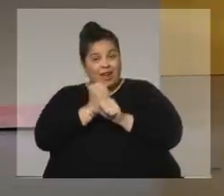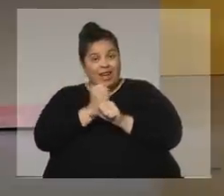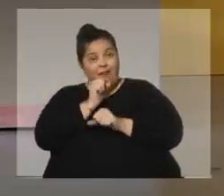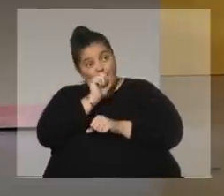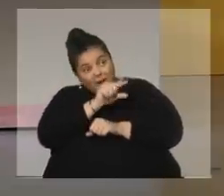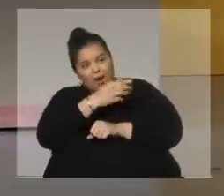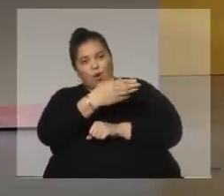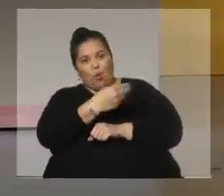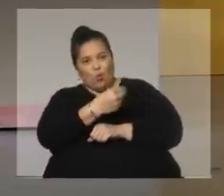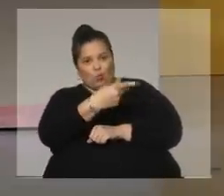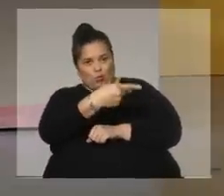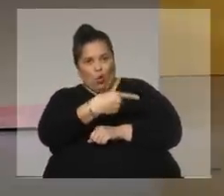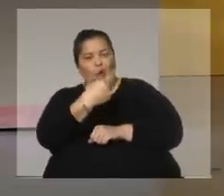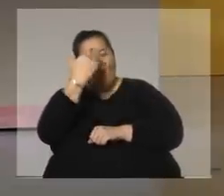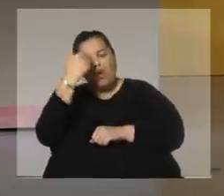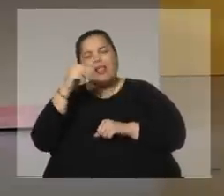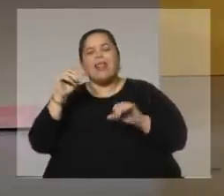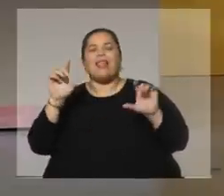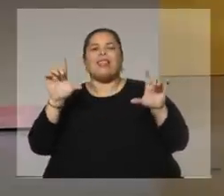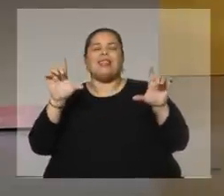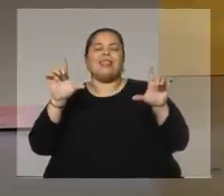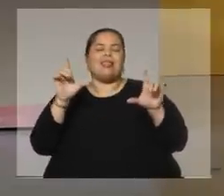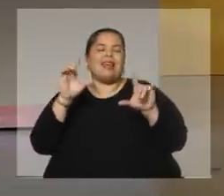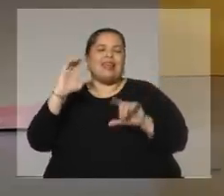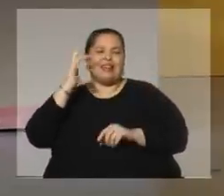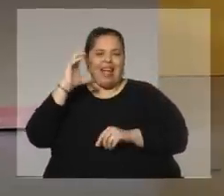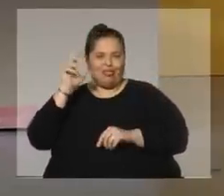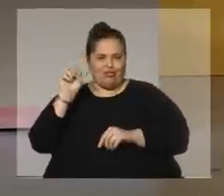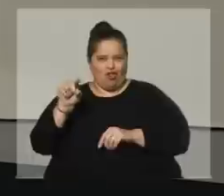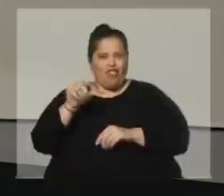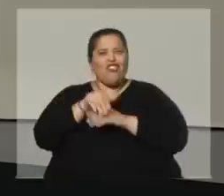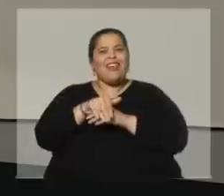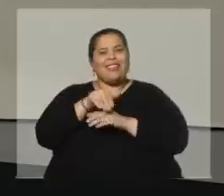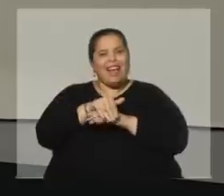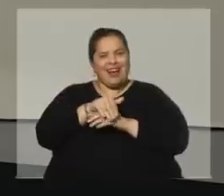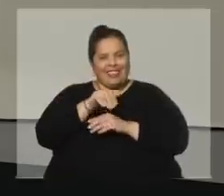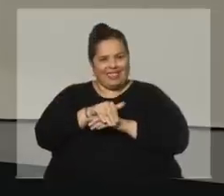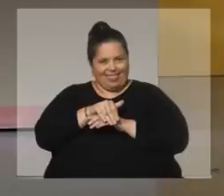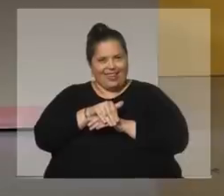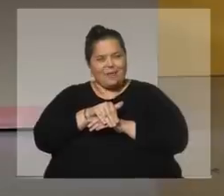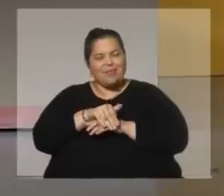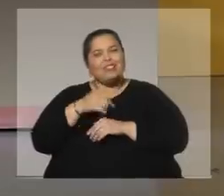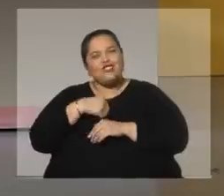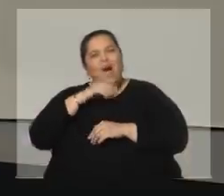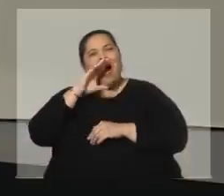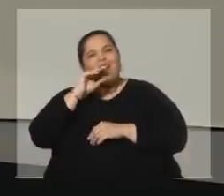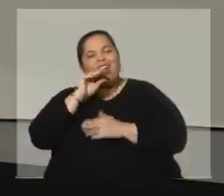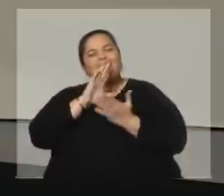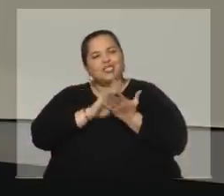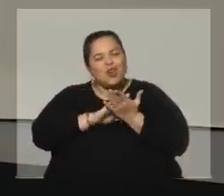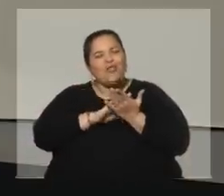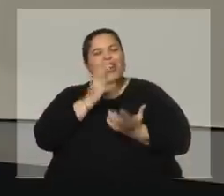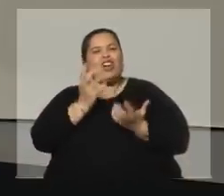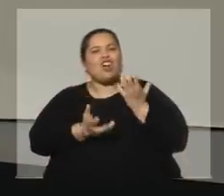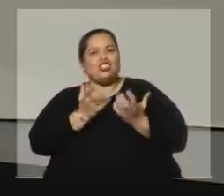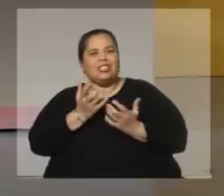el programa que tenía en Radio Sarandí, con la señora Ligia Almitrán, a la tarde, y yo hablaba de cocina y de gastronomía. Y qué